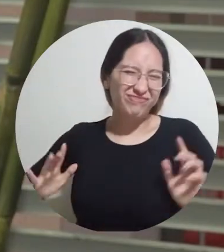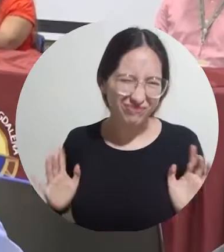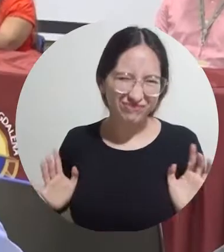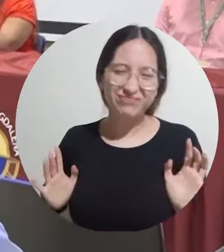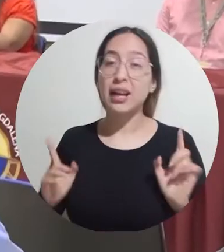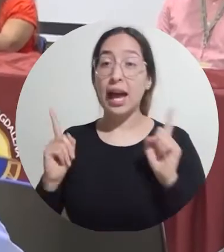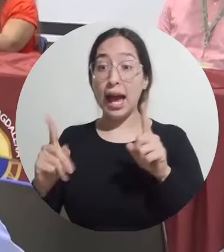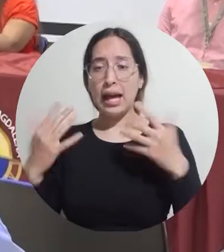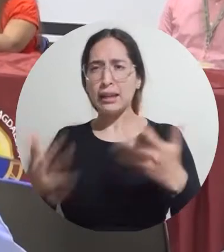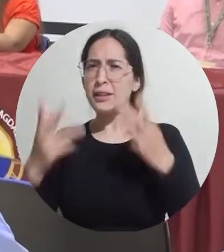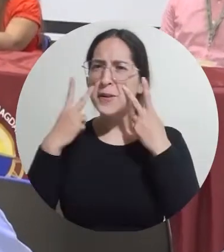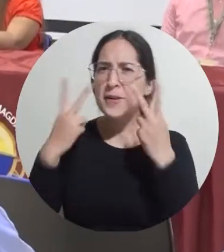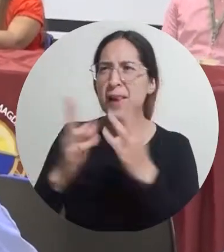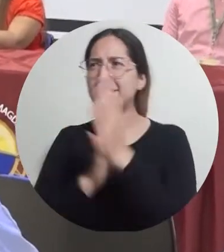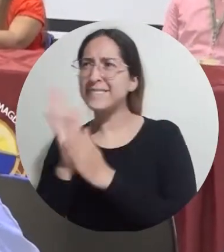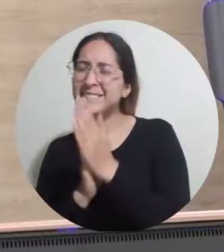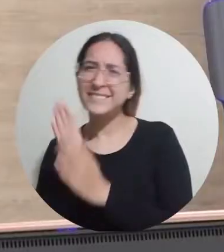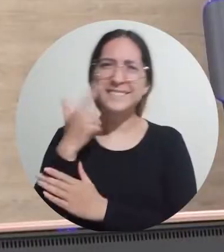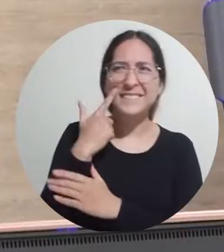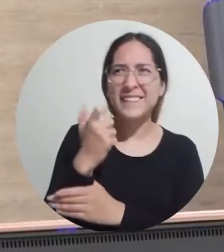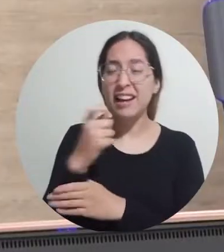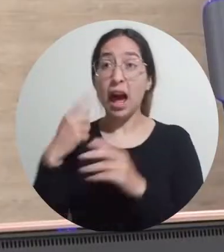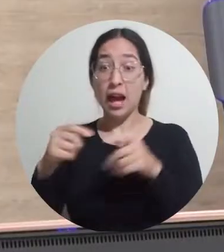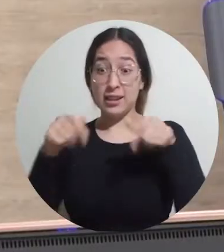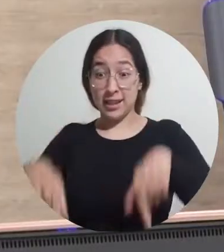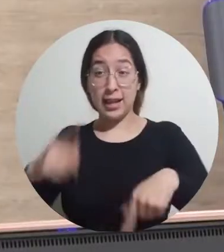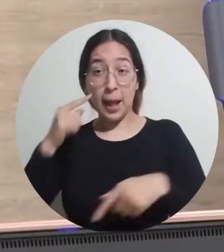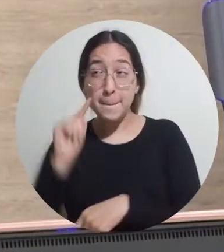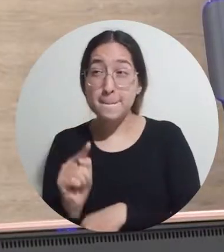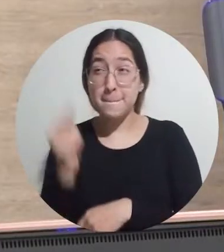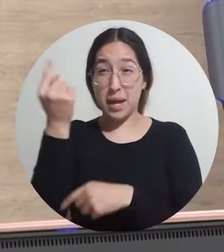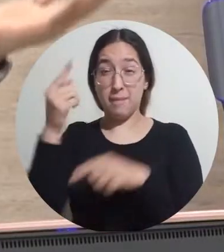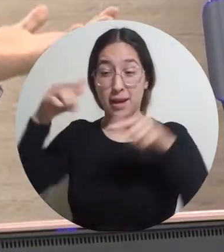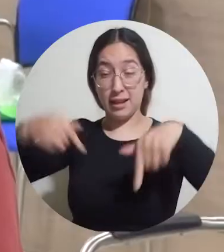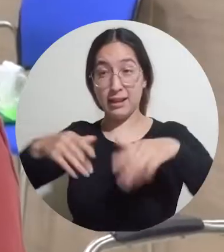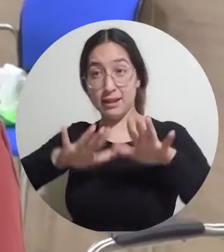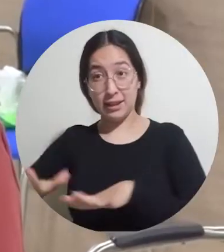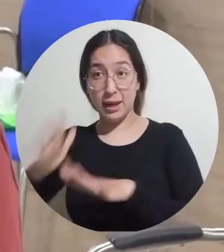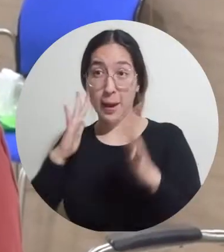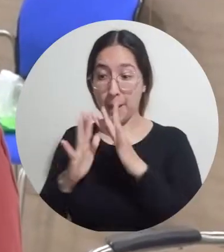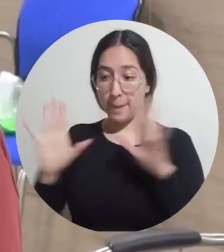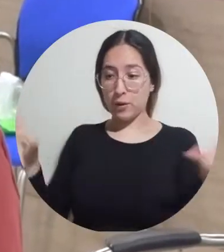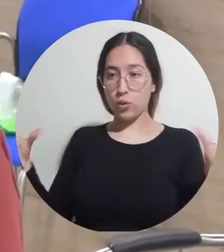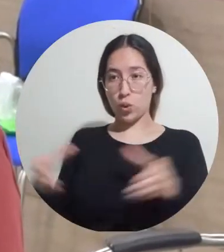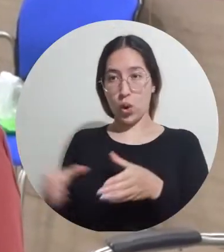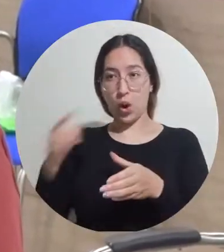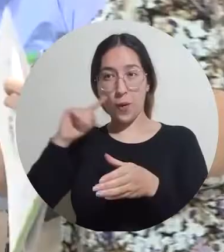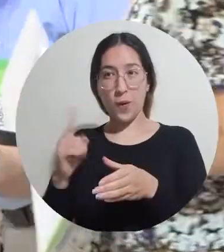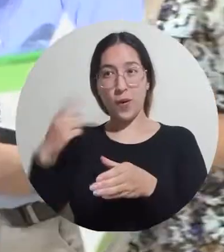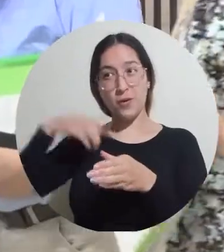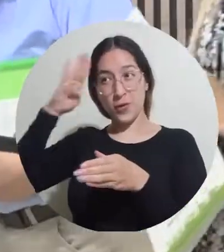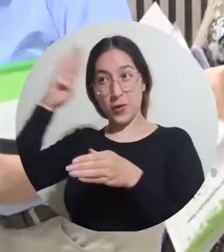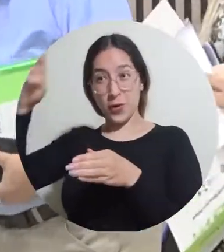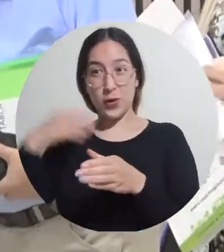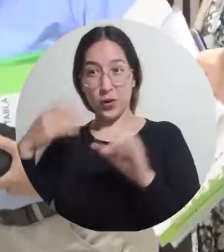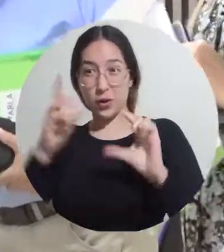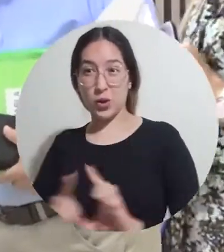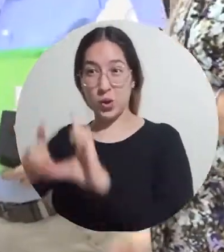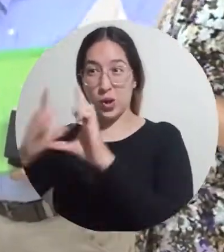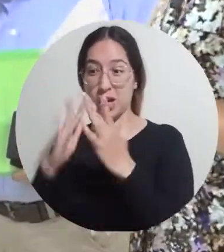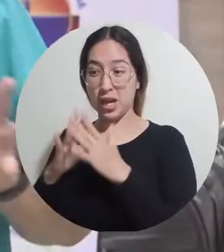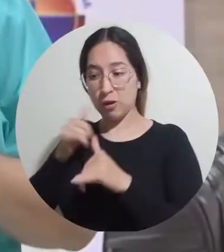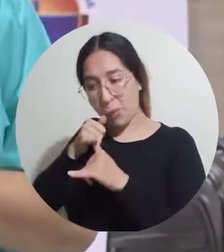Magdalena. En un encuentro lleno de felicidad y expectativa, se convirtió en la instalación de la primera sección, en la que los futuros doctores en